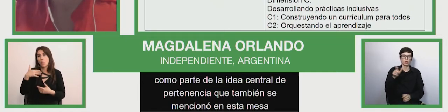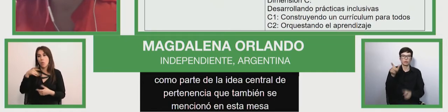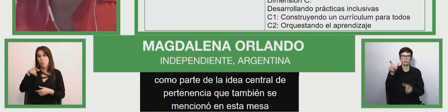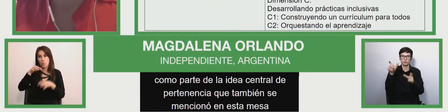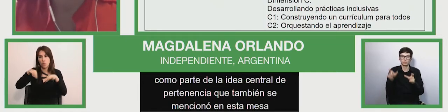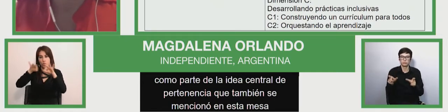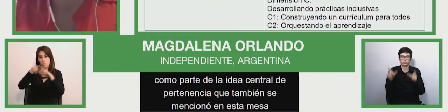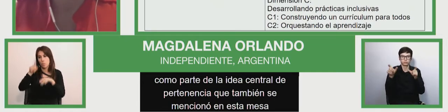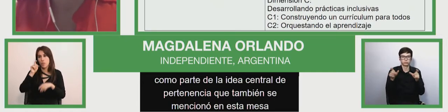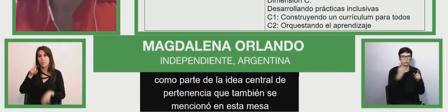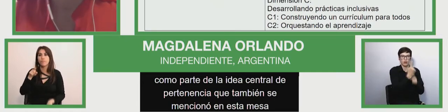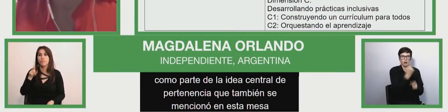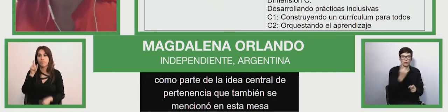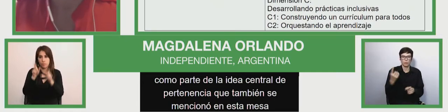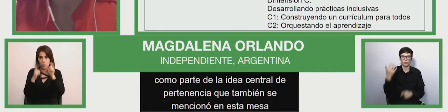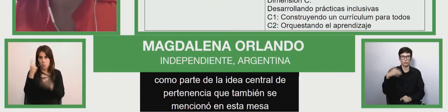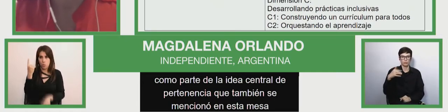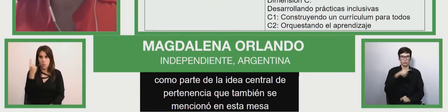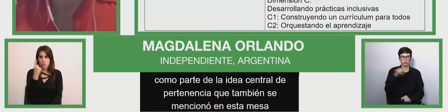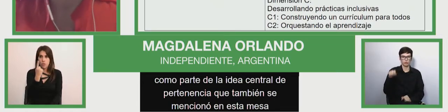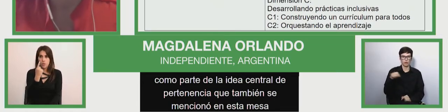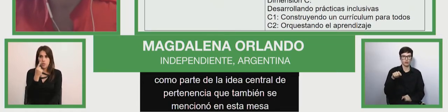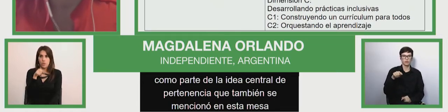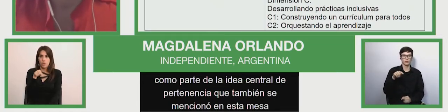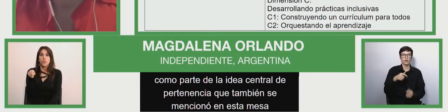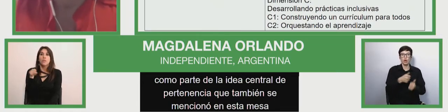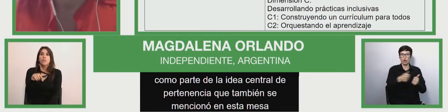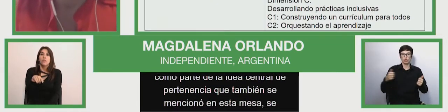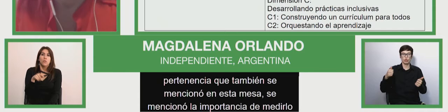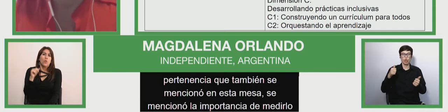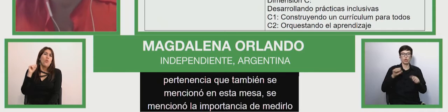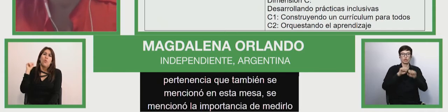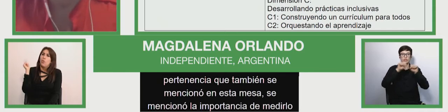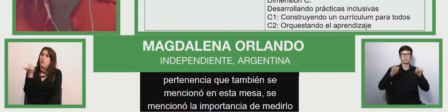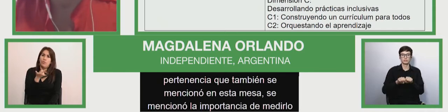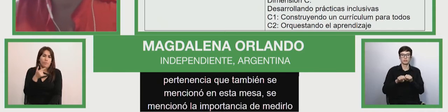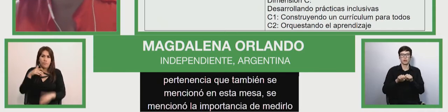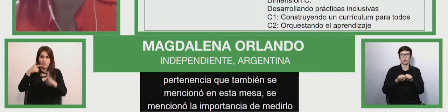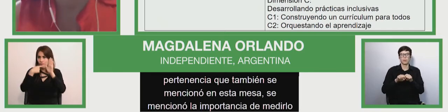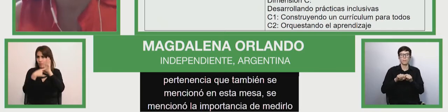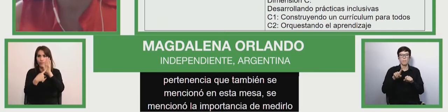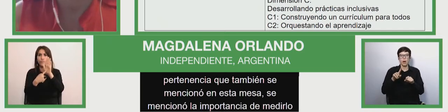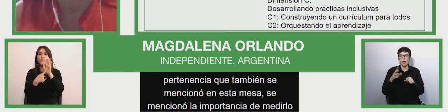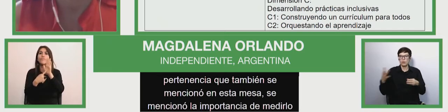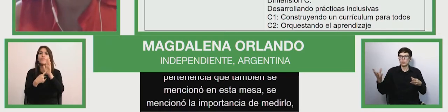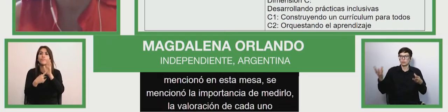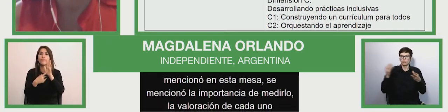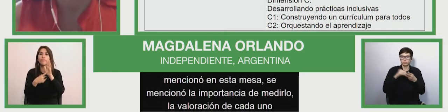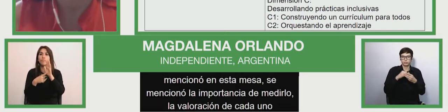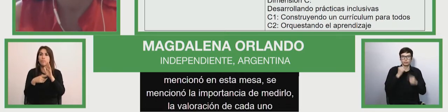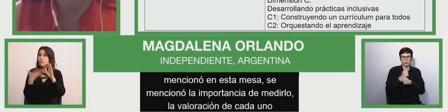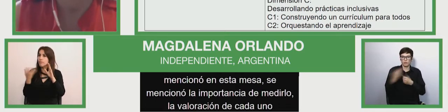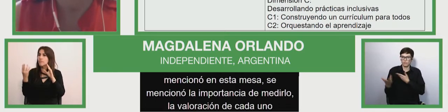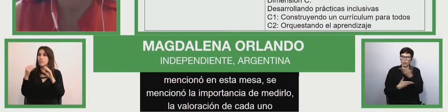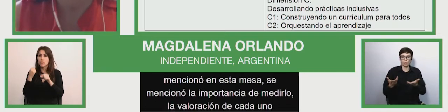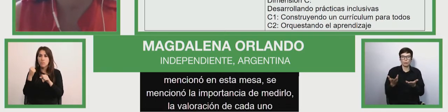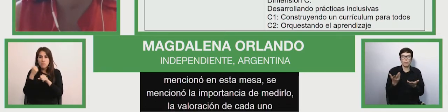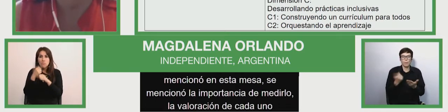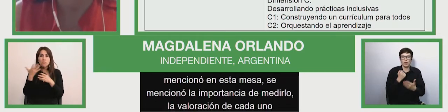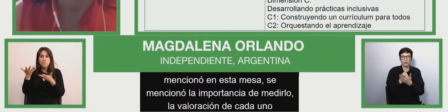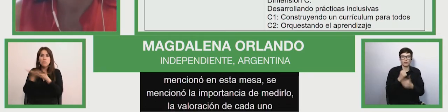valoración de cada uno, contempla a todos los actores del sistema para instalar una lógica de pensamiento y acción en pos de la inclusión,